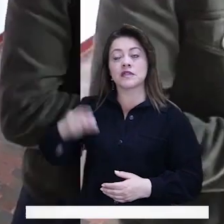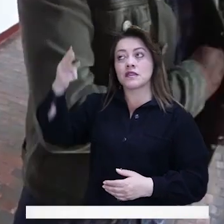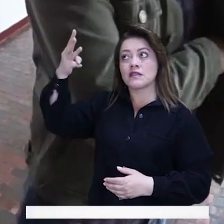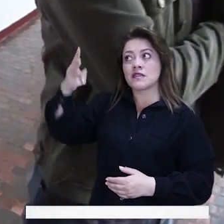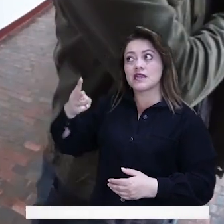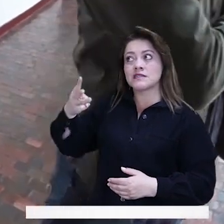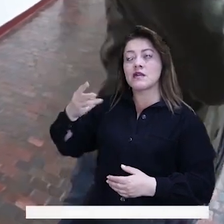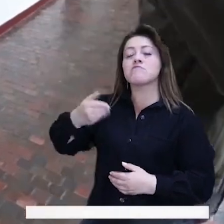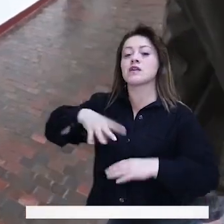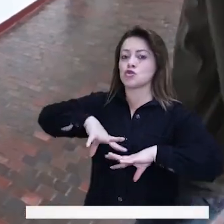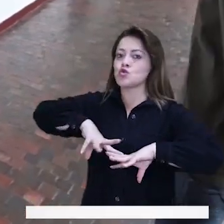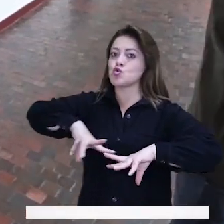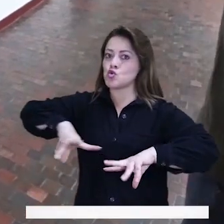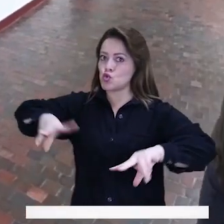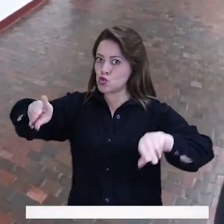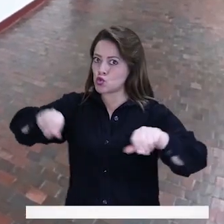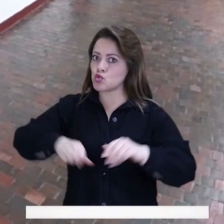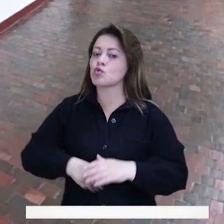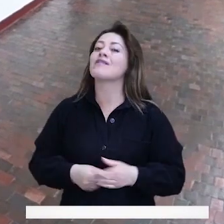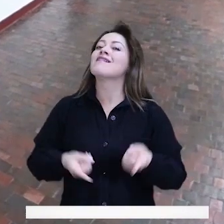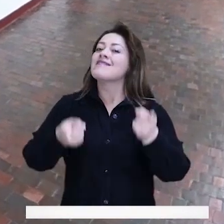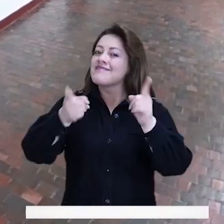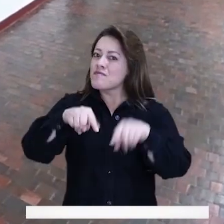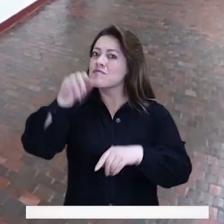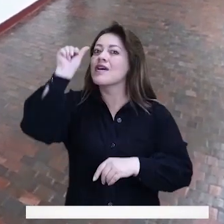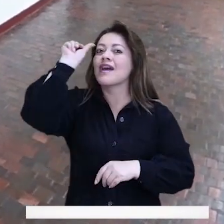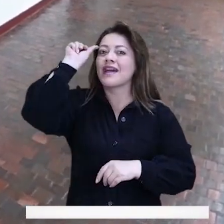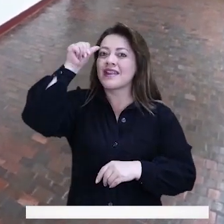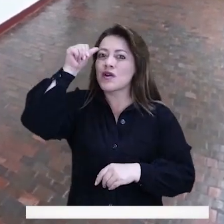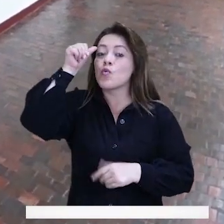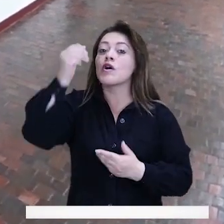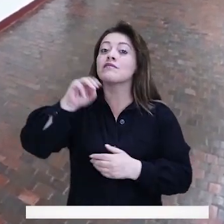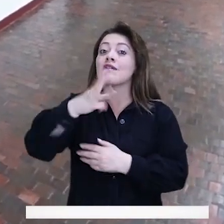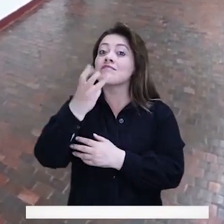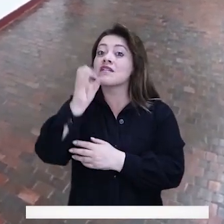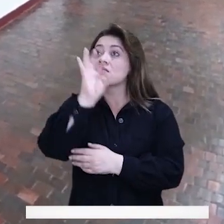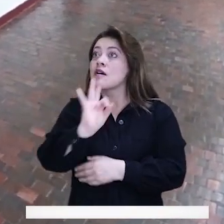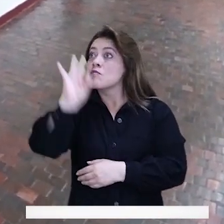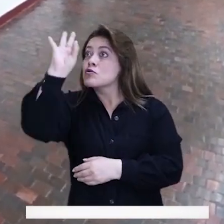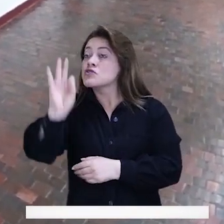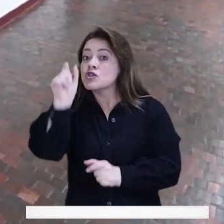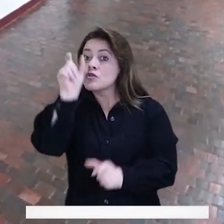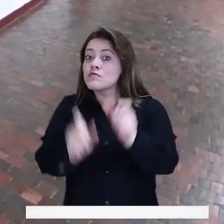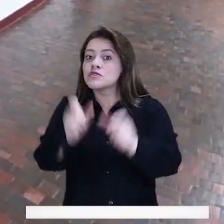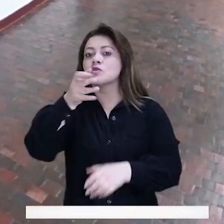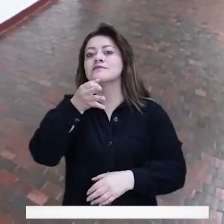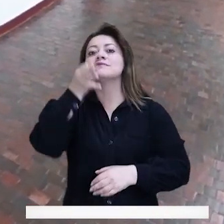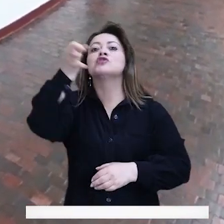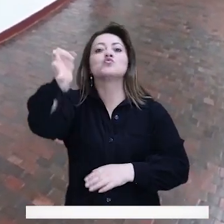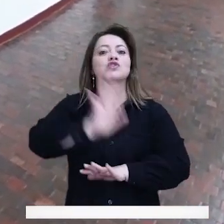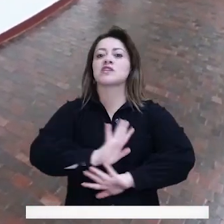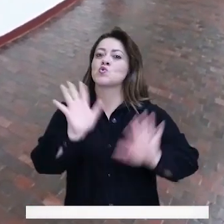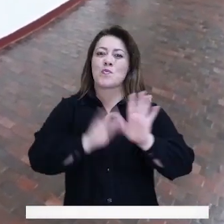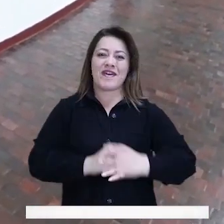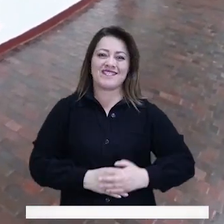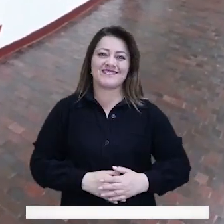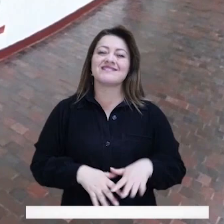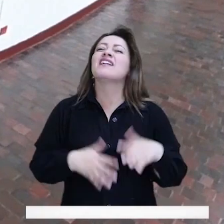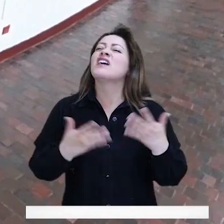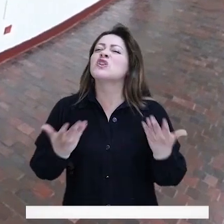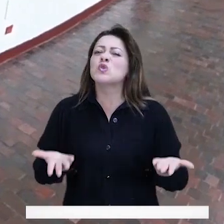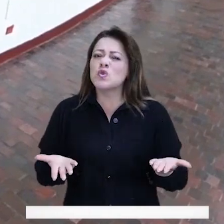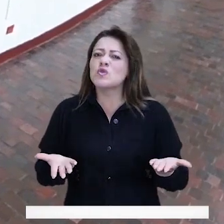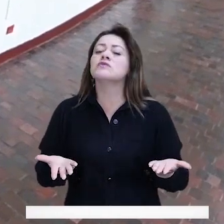De esas 13 hurto a personas, pero además quiero recordarles que alrededor de solo el 30% de las personas denuncian. sea que,